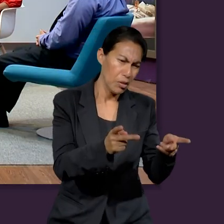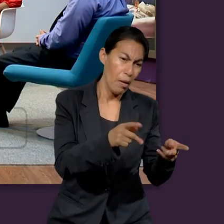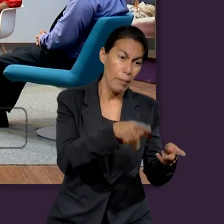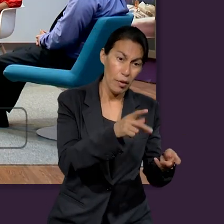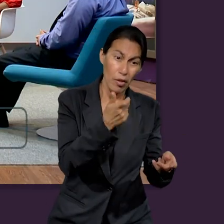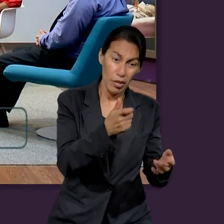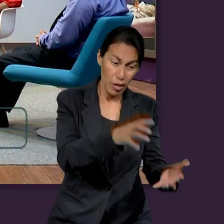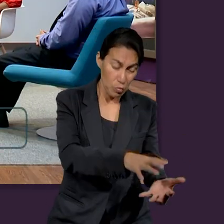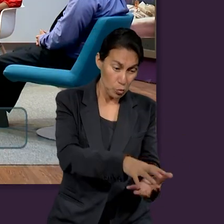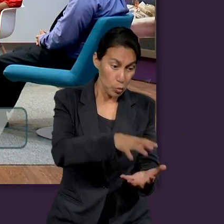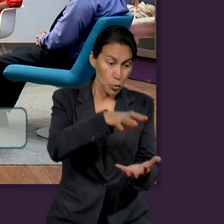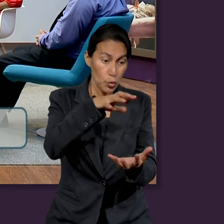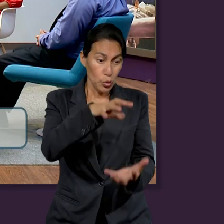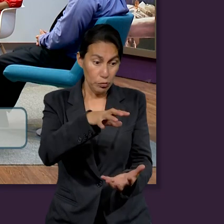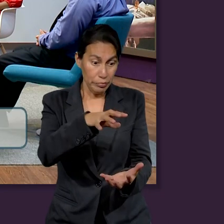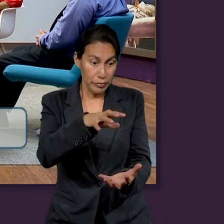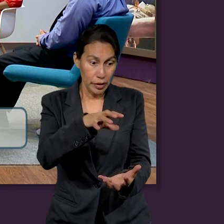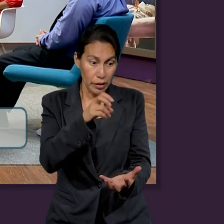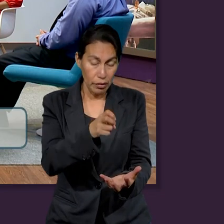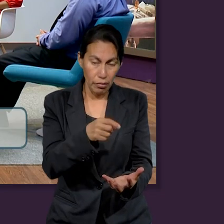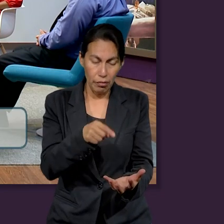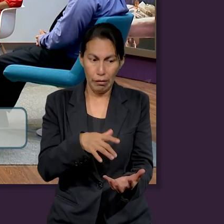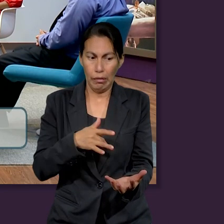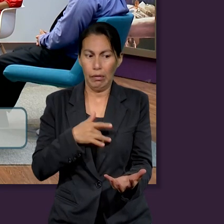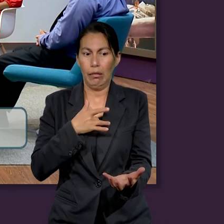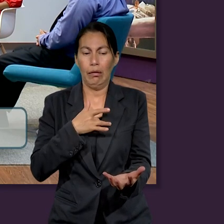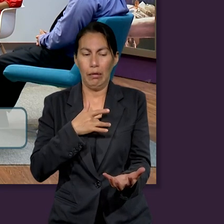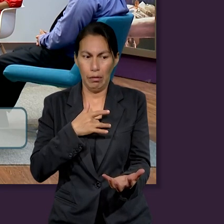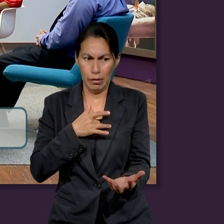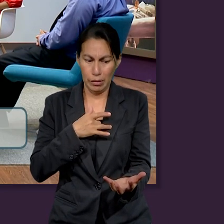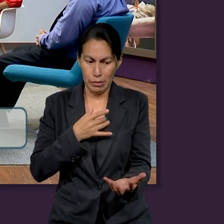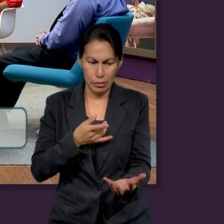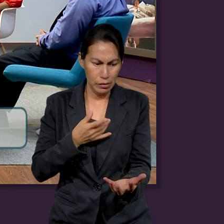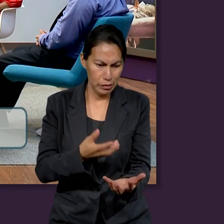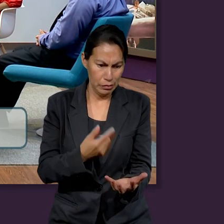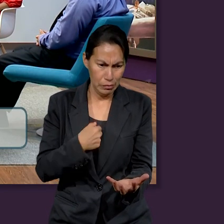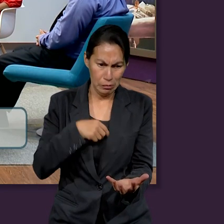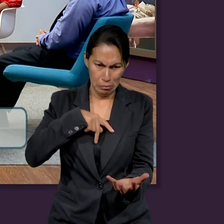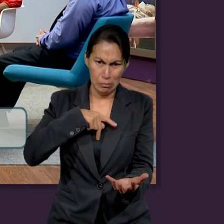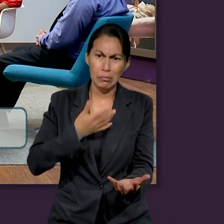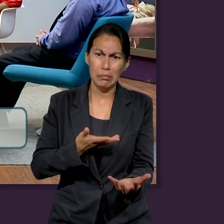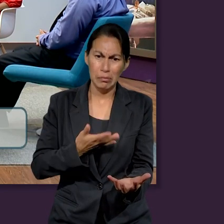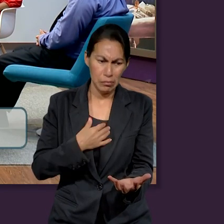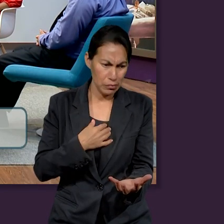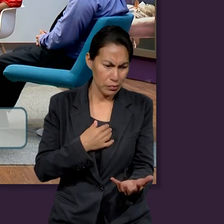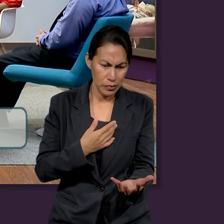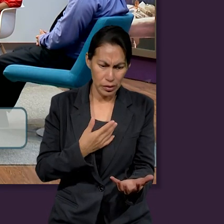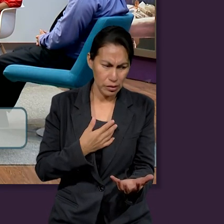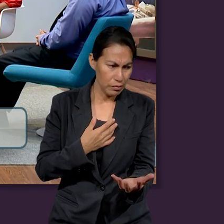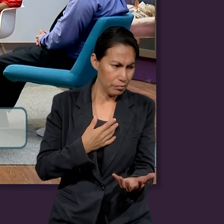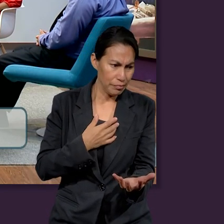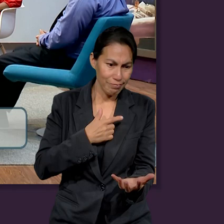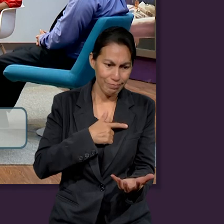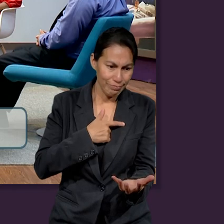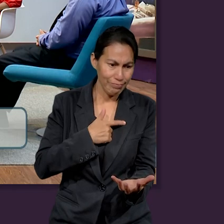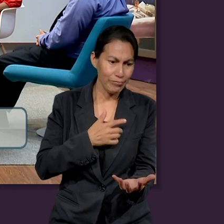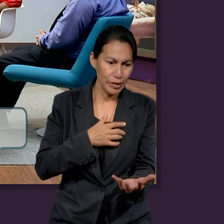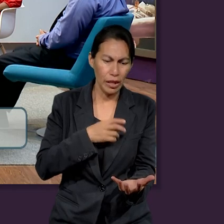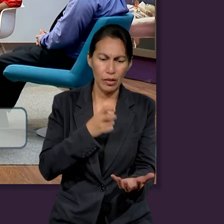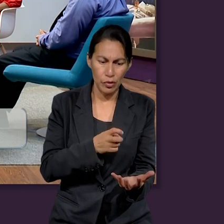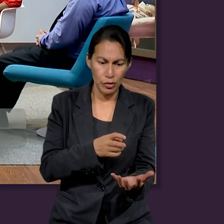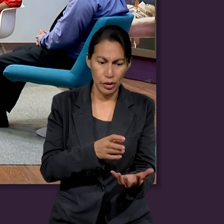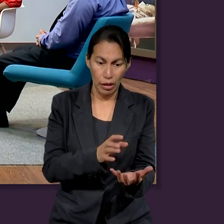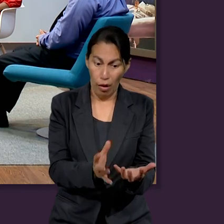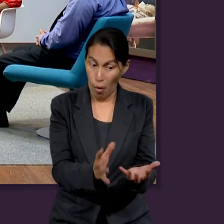tenían toda la plata? Como bien lo dijo el Pastor Mora, les entró, ¿qué? La codicia. La codicia. Y después de que les entró la